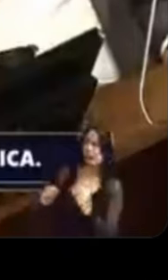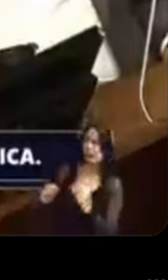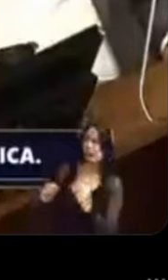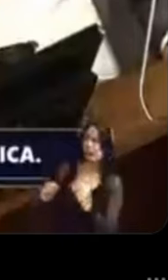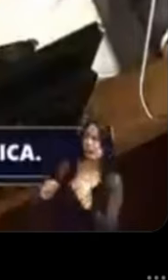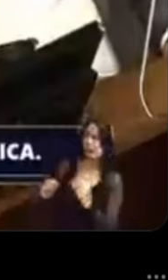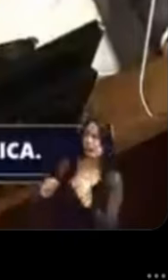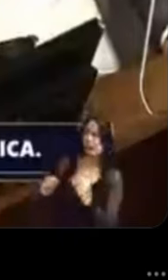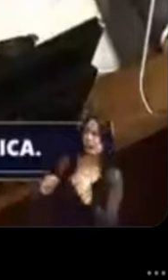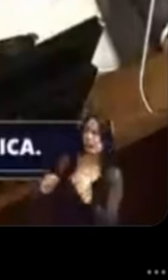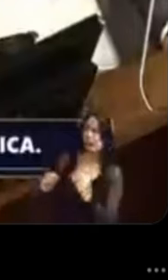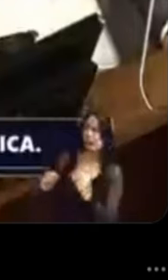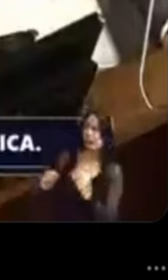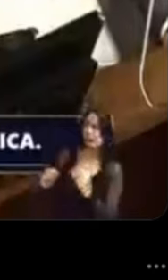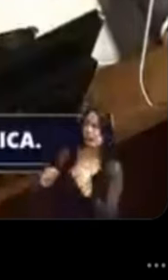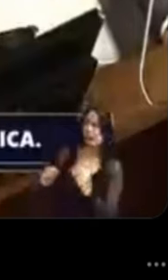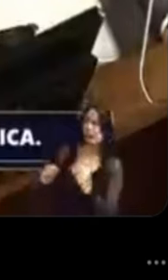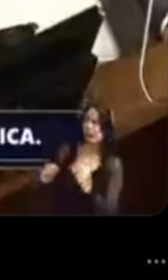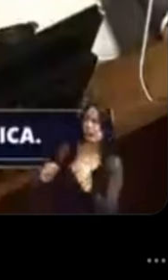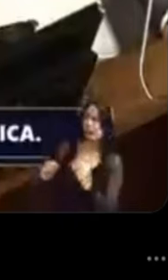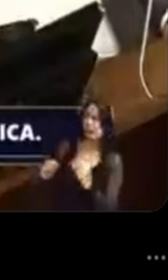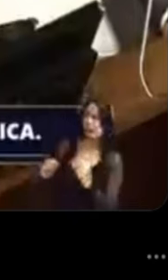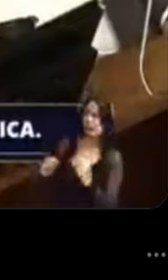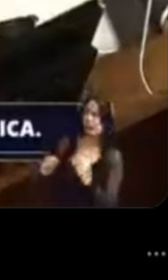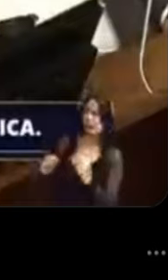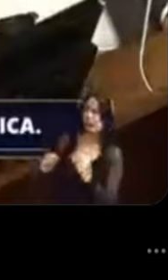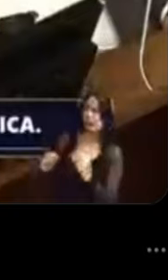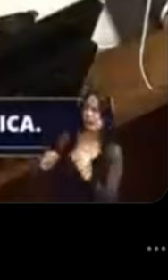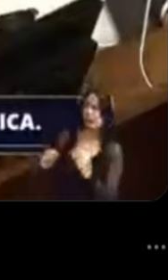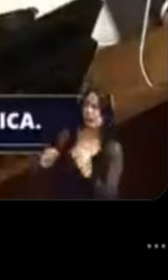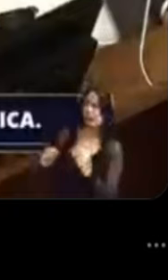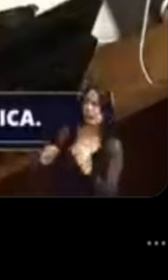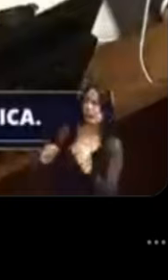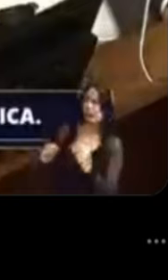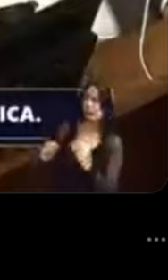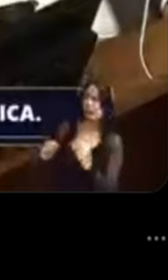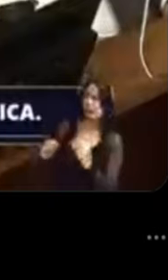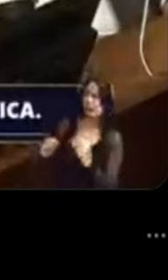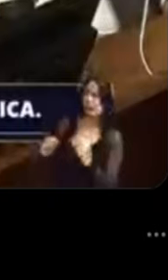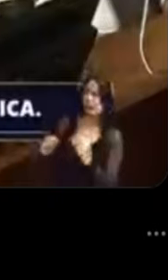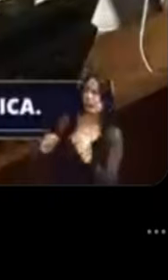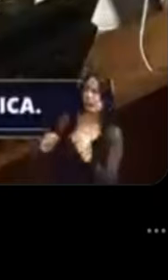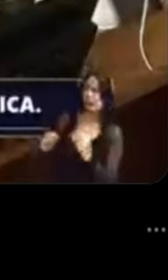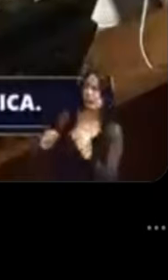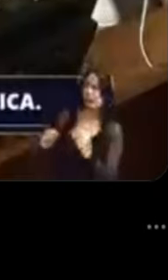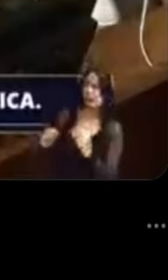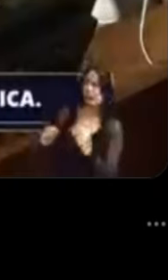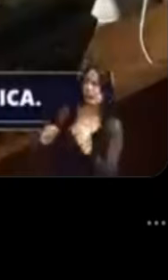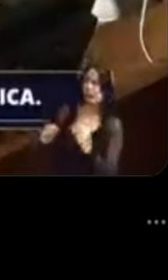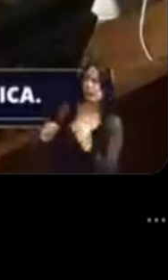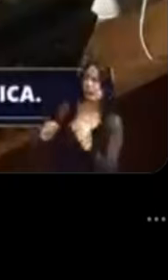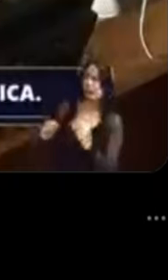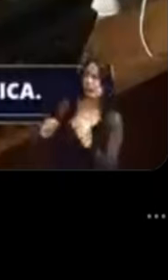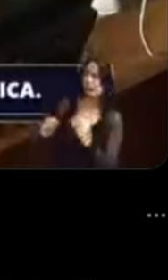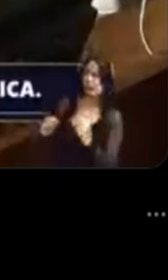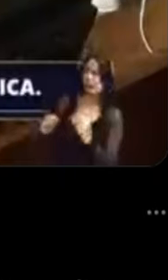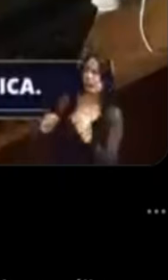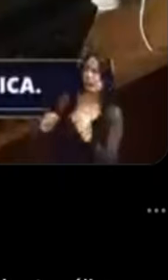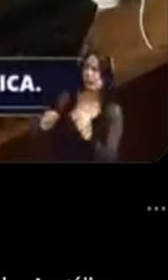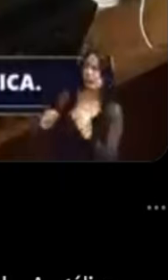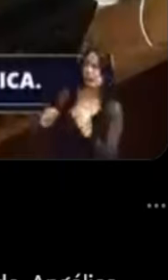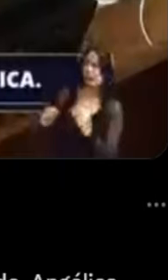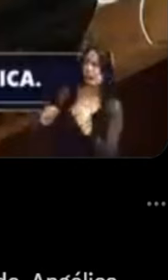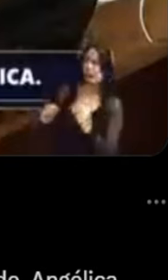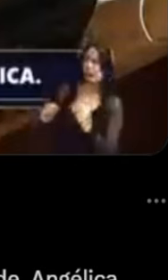Constitución que permite policía política desde la presidencia de la República? No vi eso en Iván Duque.